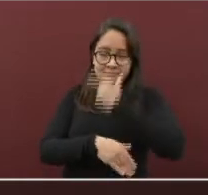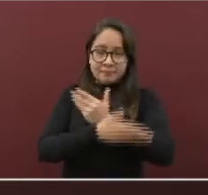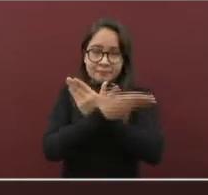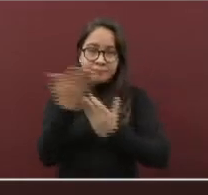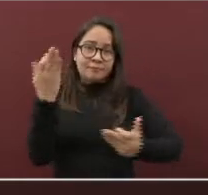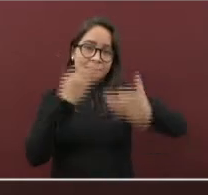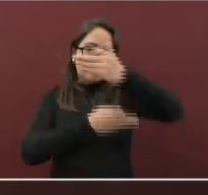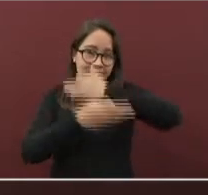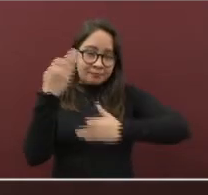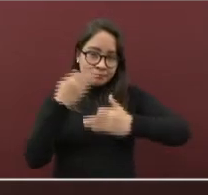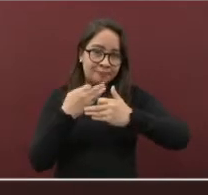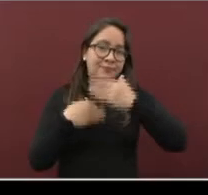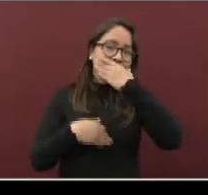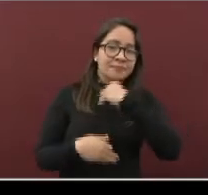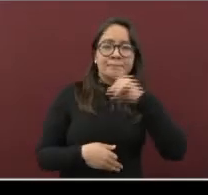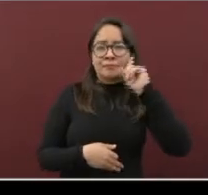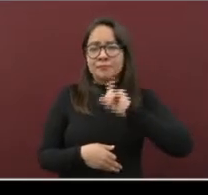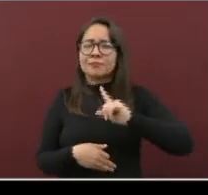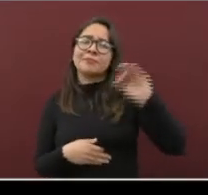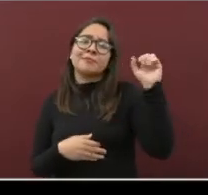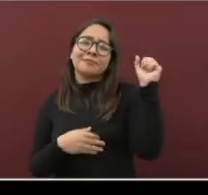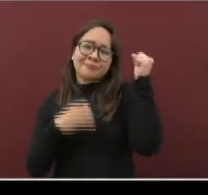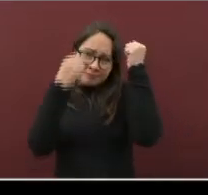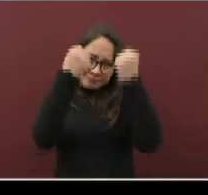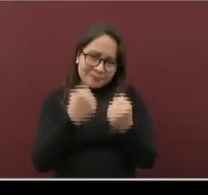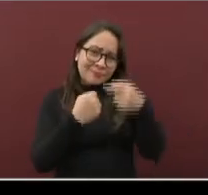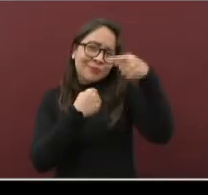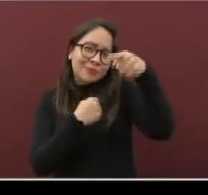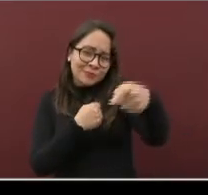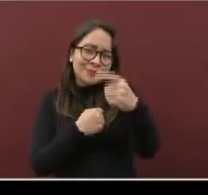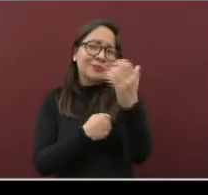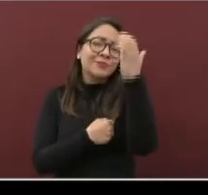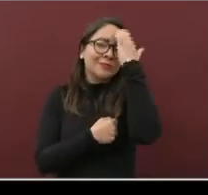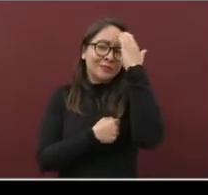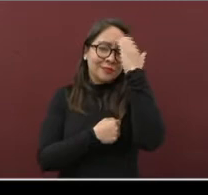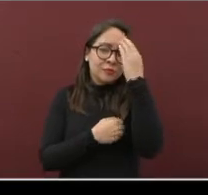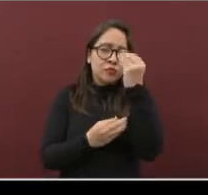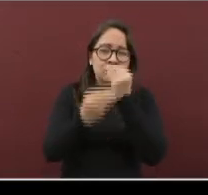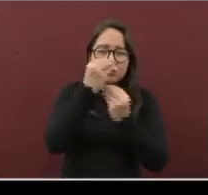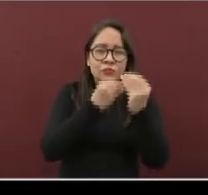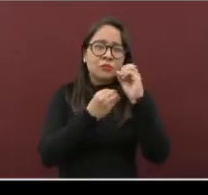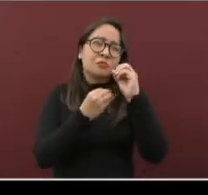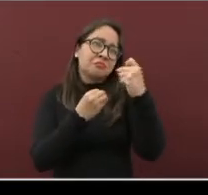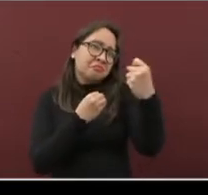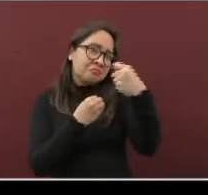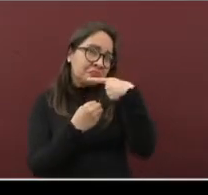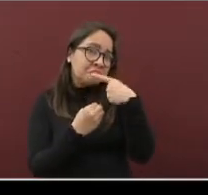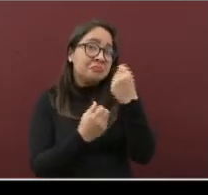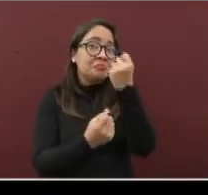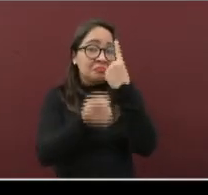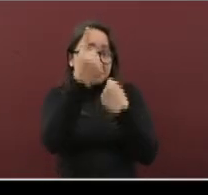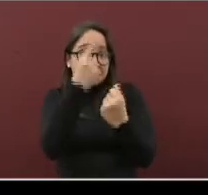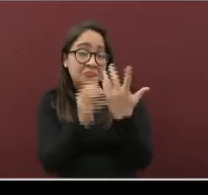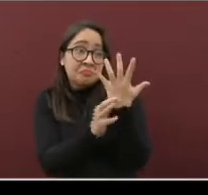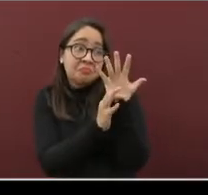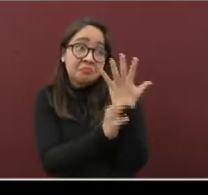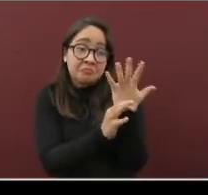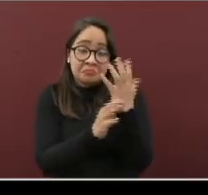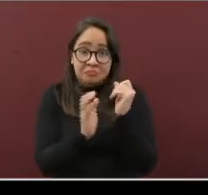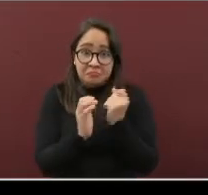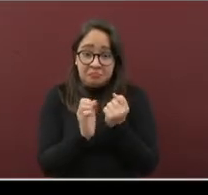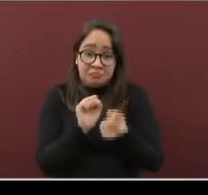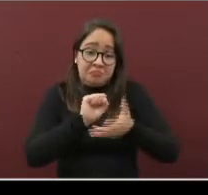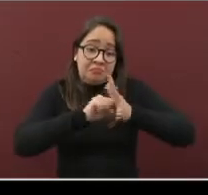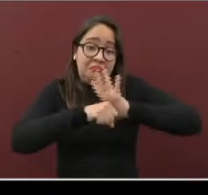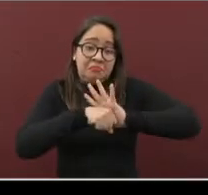probable que haya escuchado hablar de un alimento, medicamento o algún otro método que dice prevenir, tratar